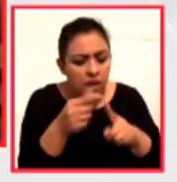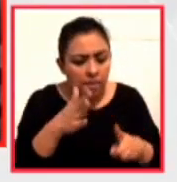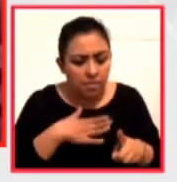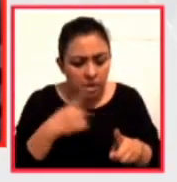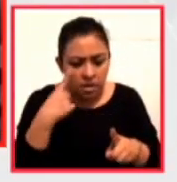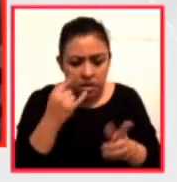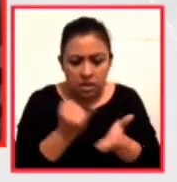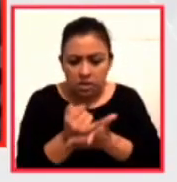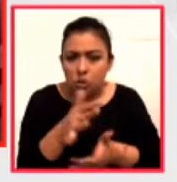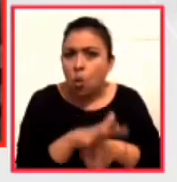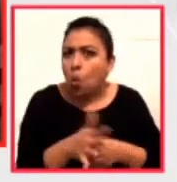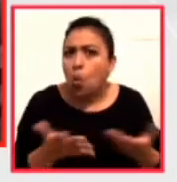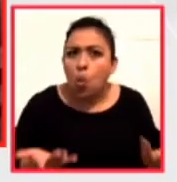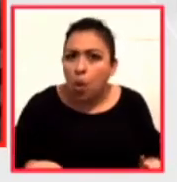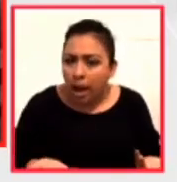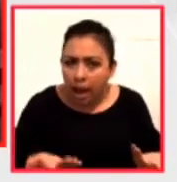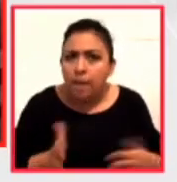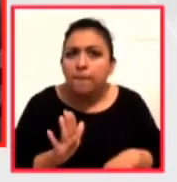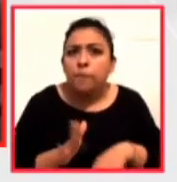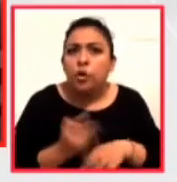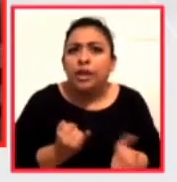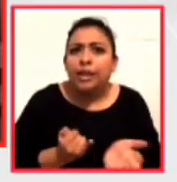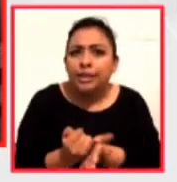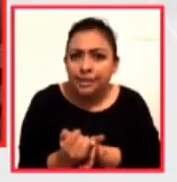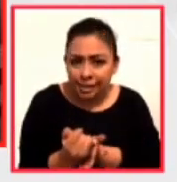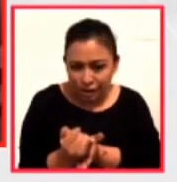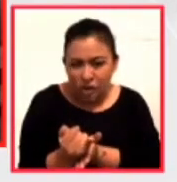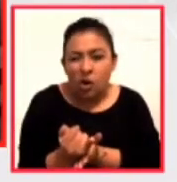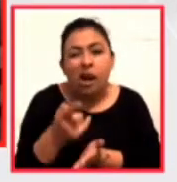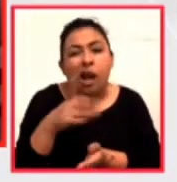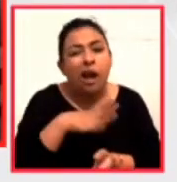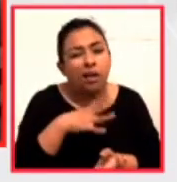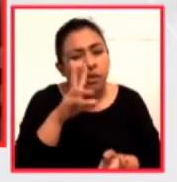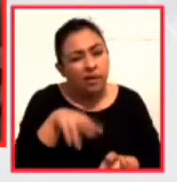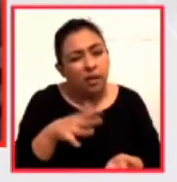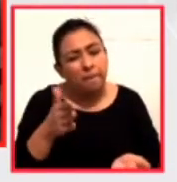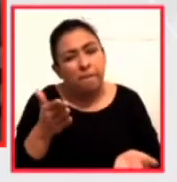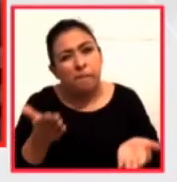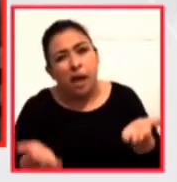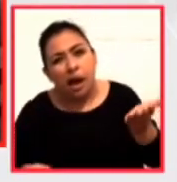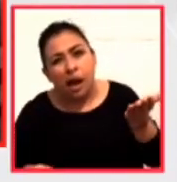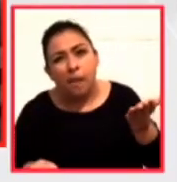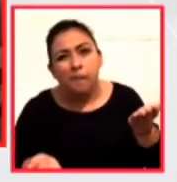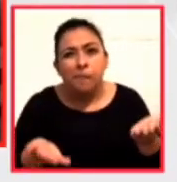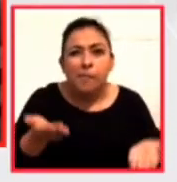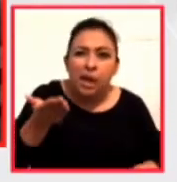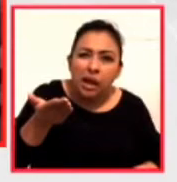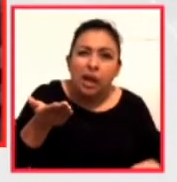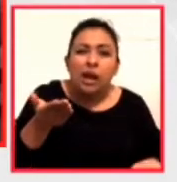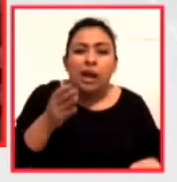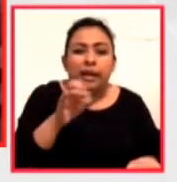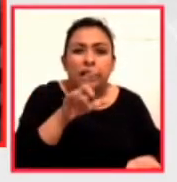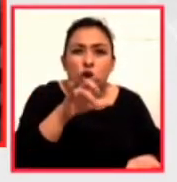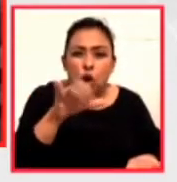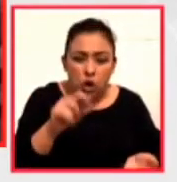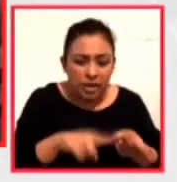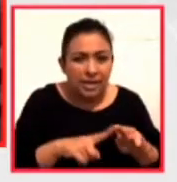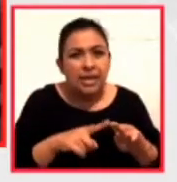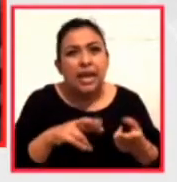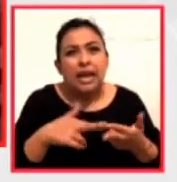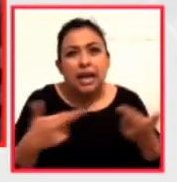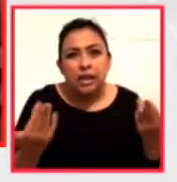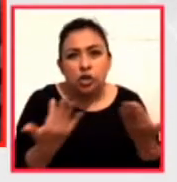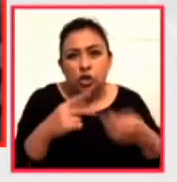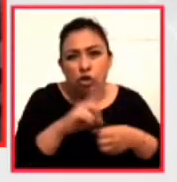el hecho es que el desequilibrio de la ecología y de la relación de la sociedad